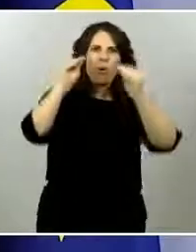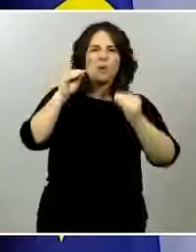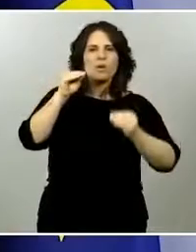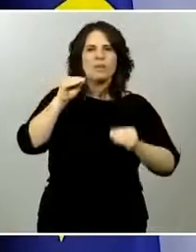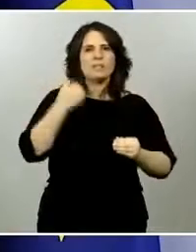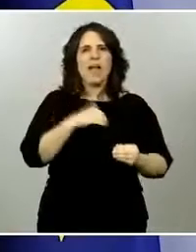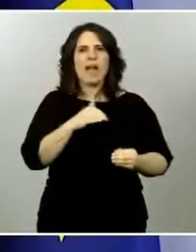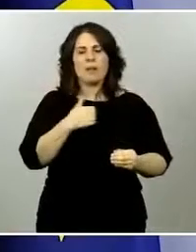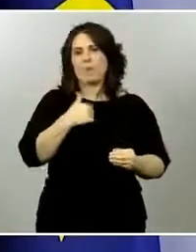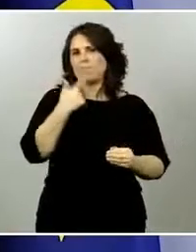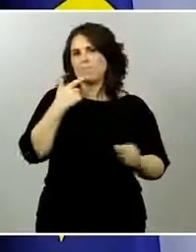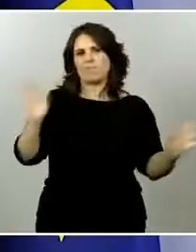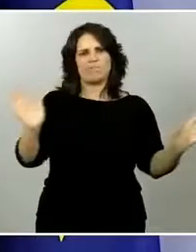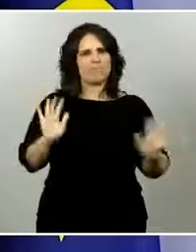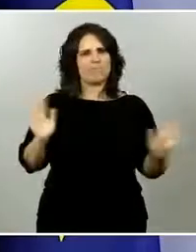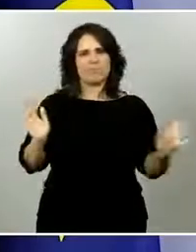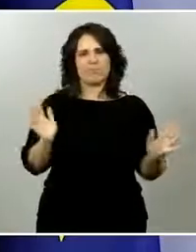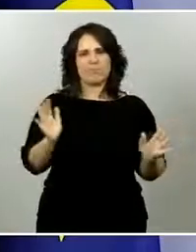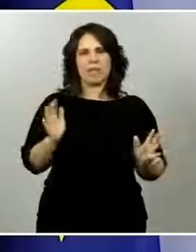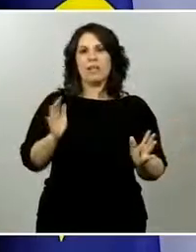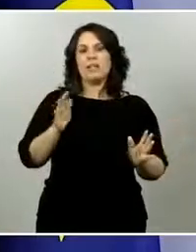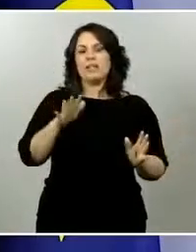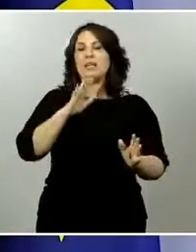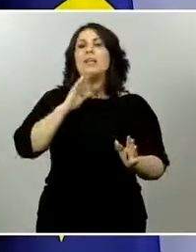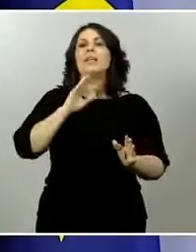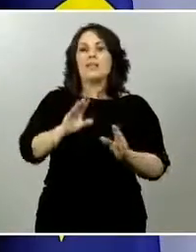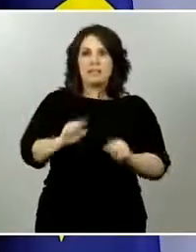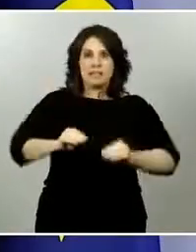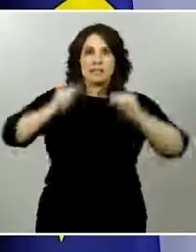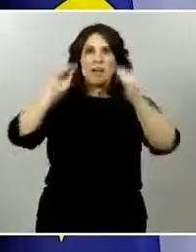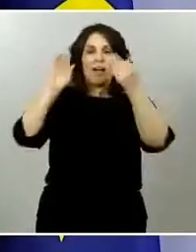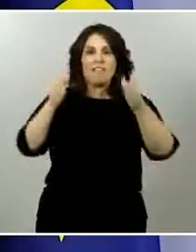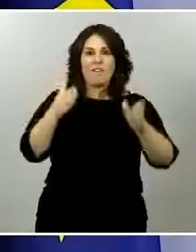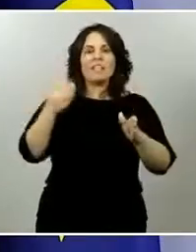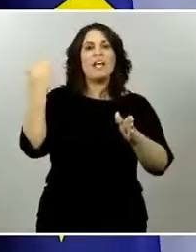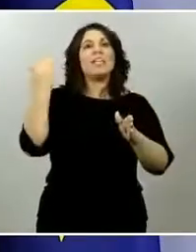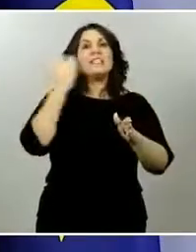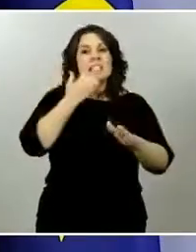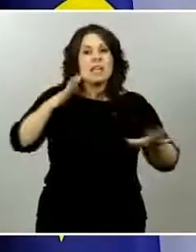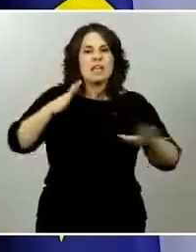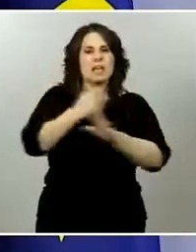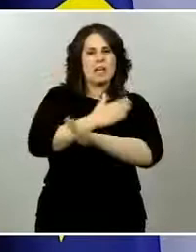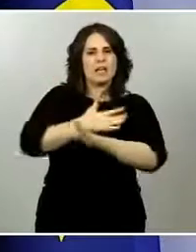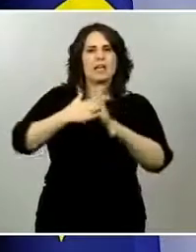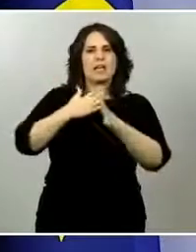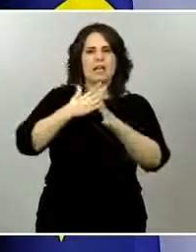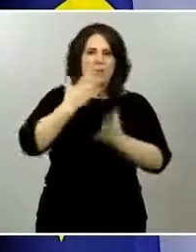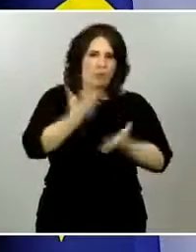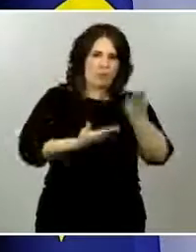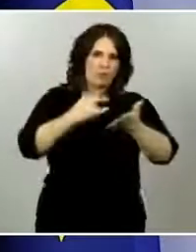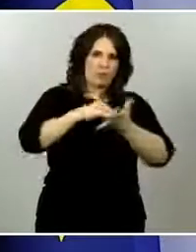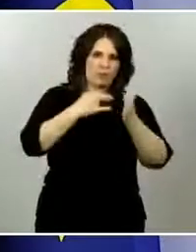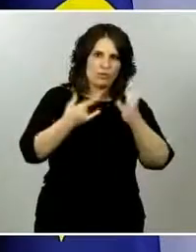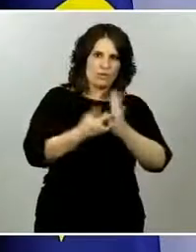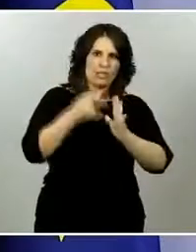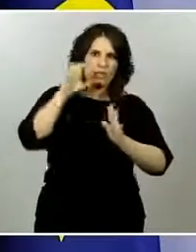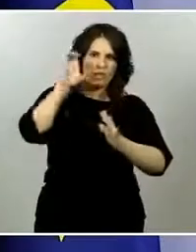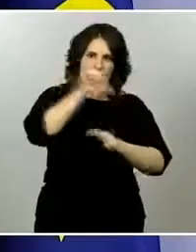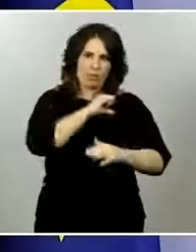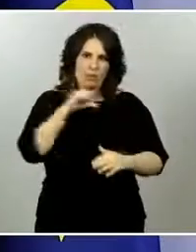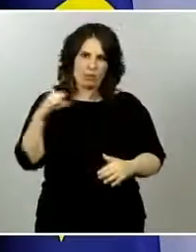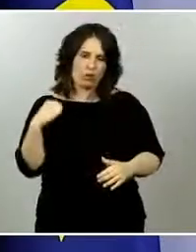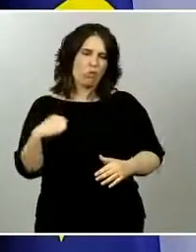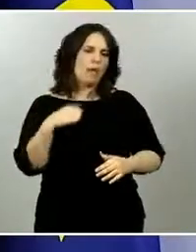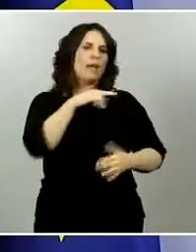en qué momento temporal una determinada unidad territorial va a poder progresar de fase. Lo que lo puedo decir es que lo hará en cuando se cumplan los criterios que hemos